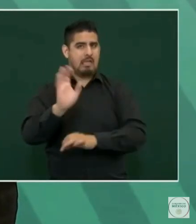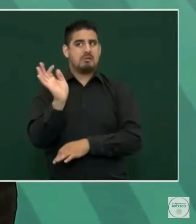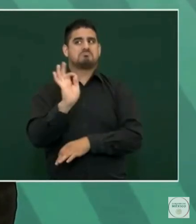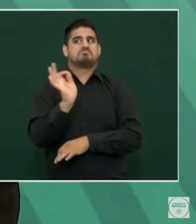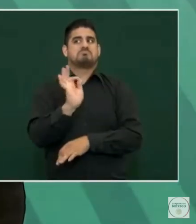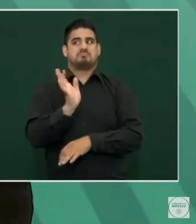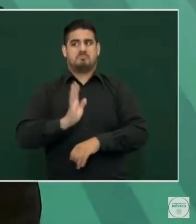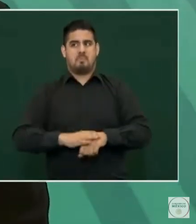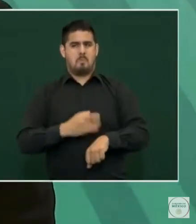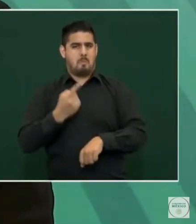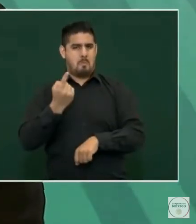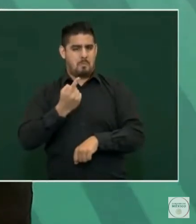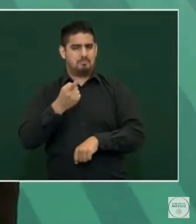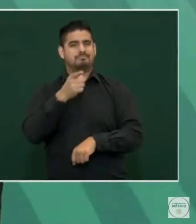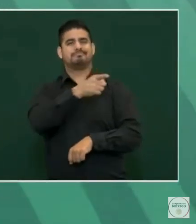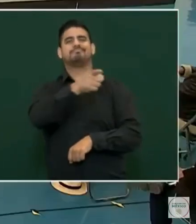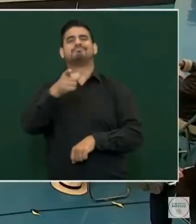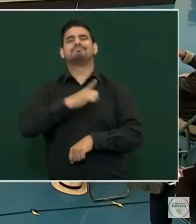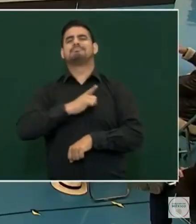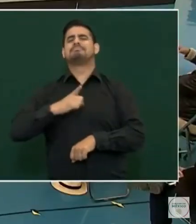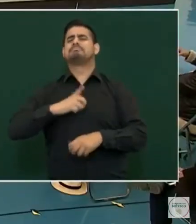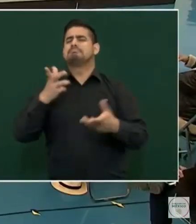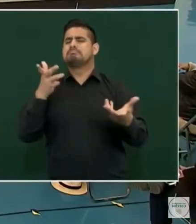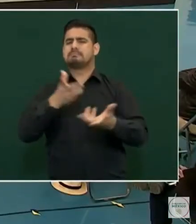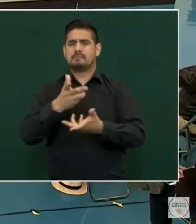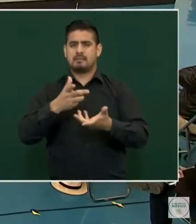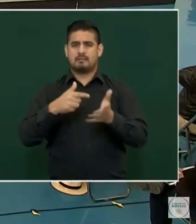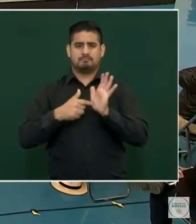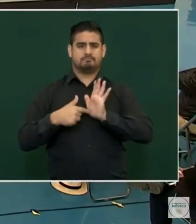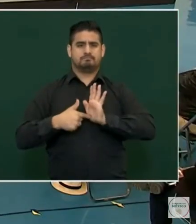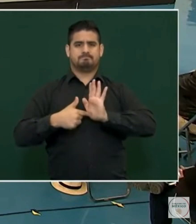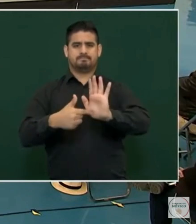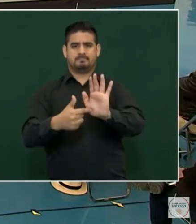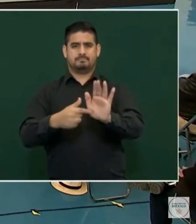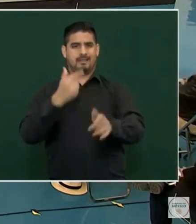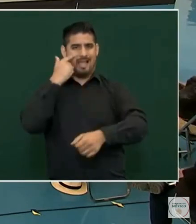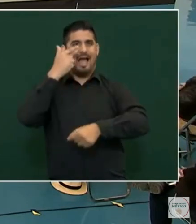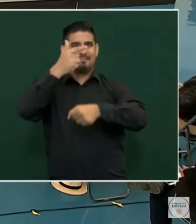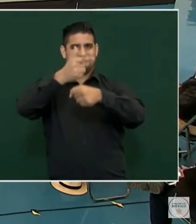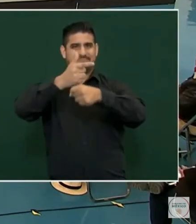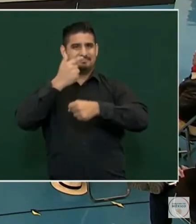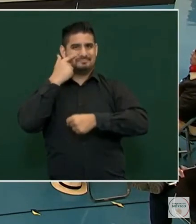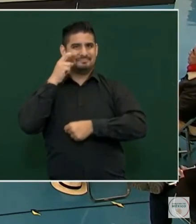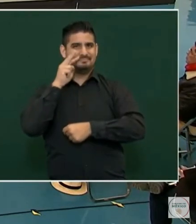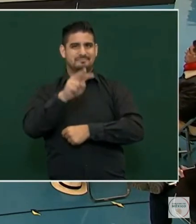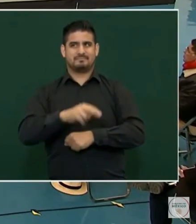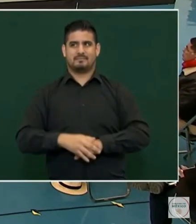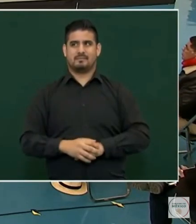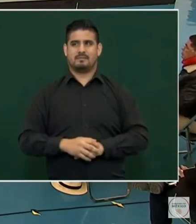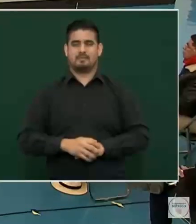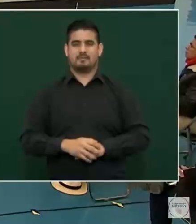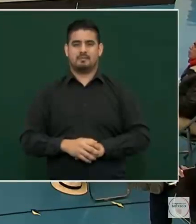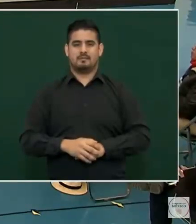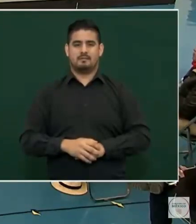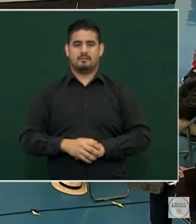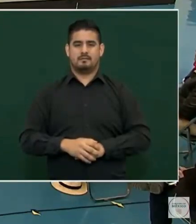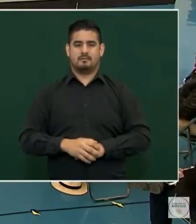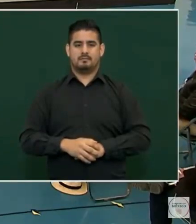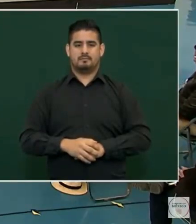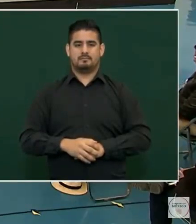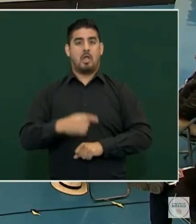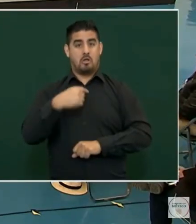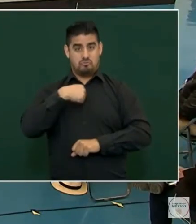Lo que deben de haber sacado, aquí está, miren, es de que